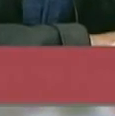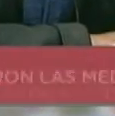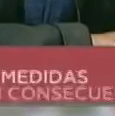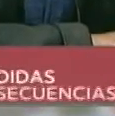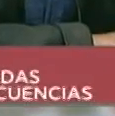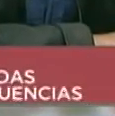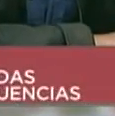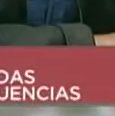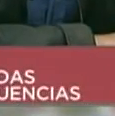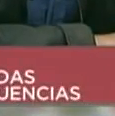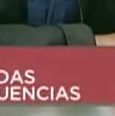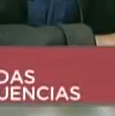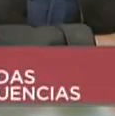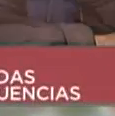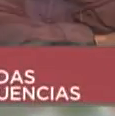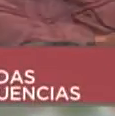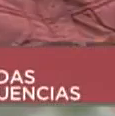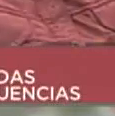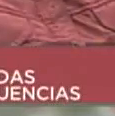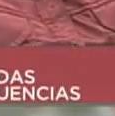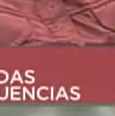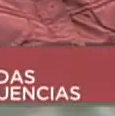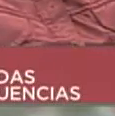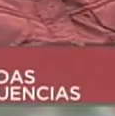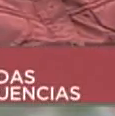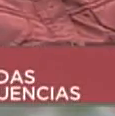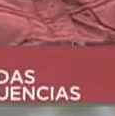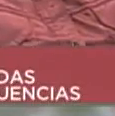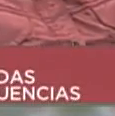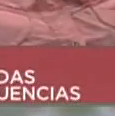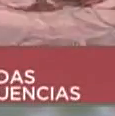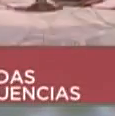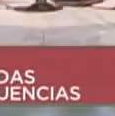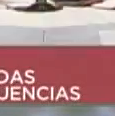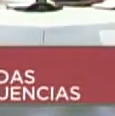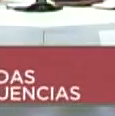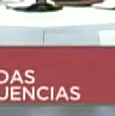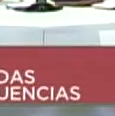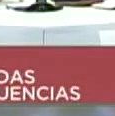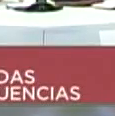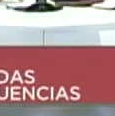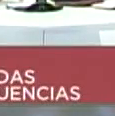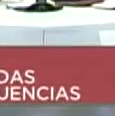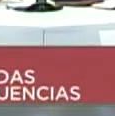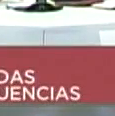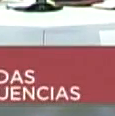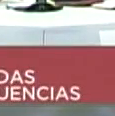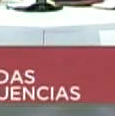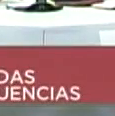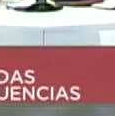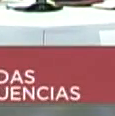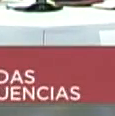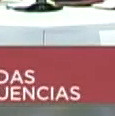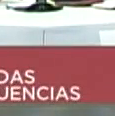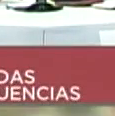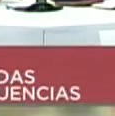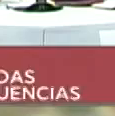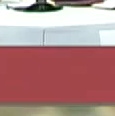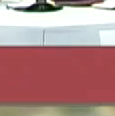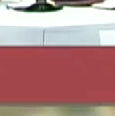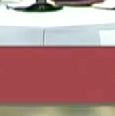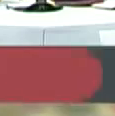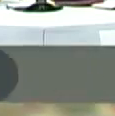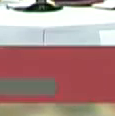a los hospitales. Y eso yo creo que es lo que va a demostrar en el futuro lo